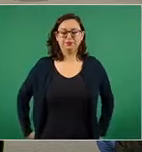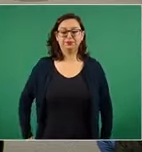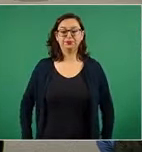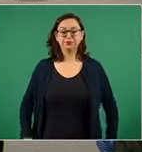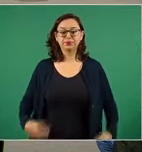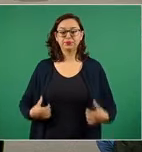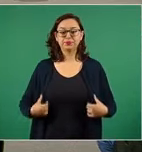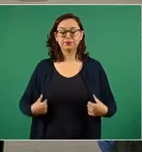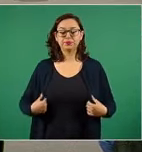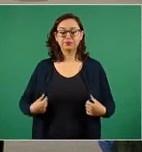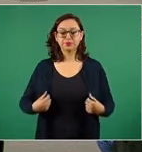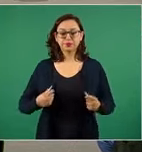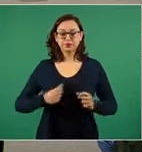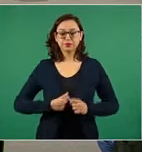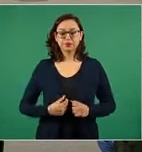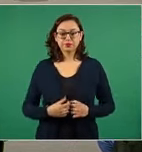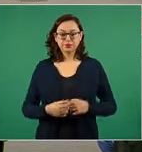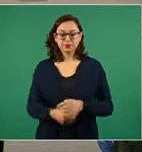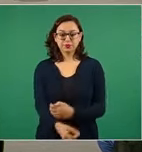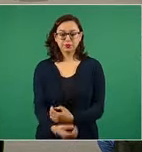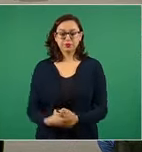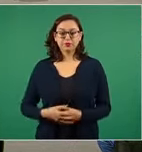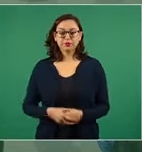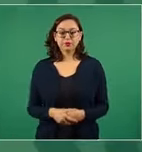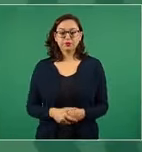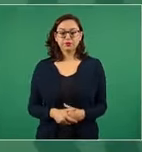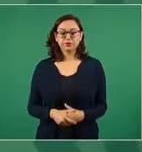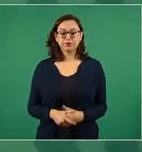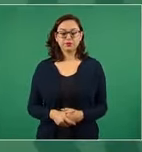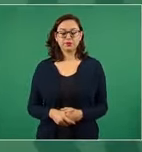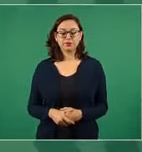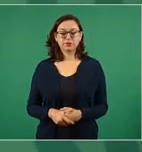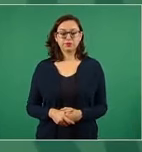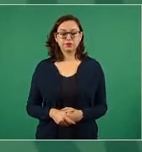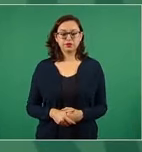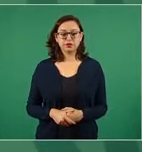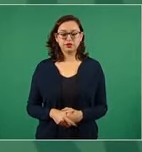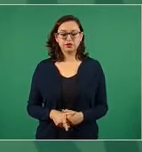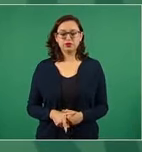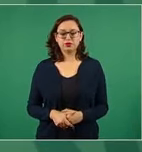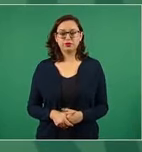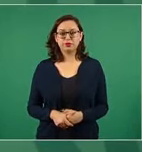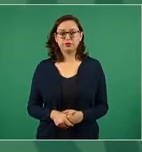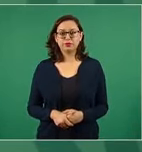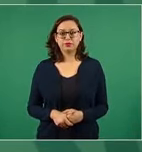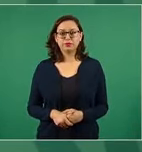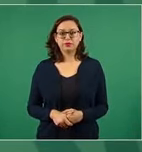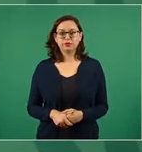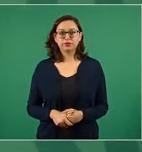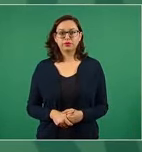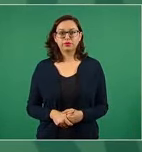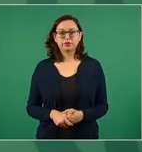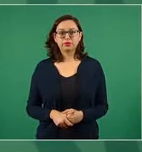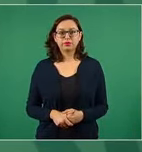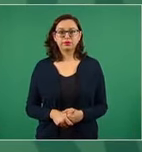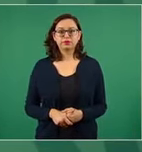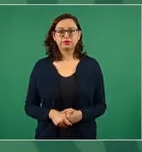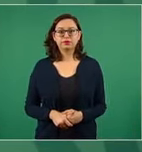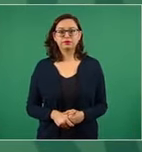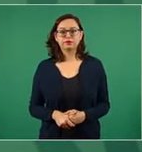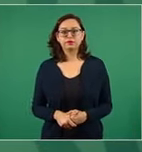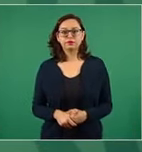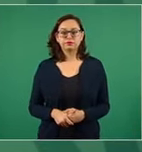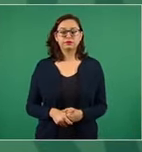Bueno, vamos a informar el día de hoy. Hoy, como